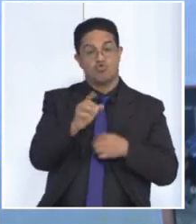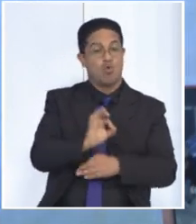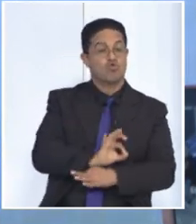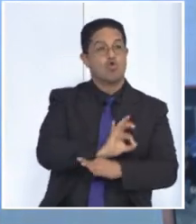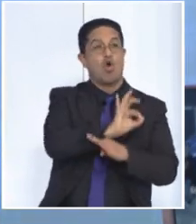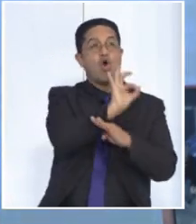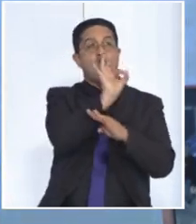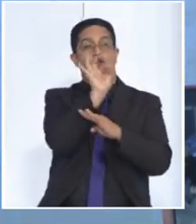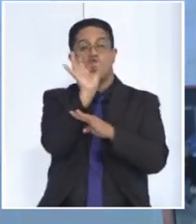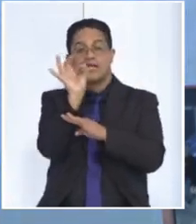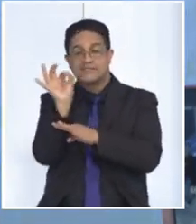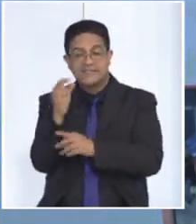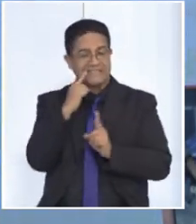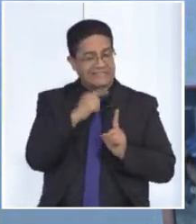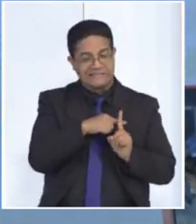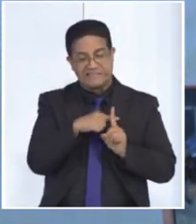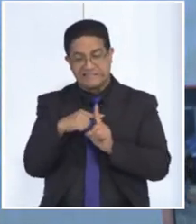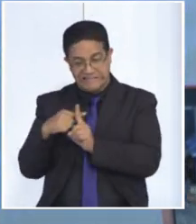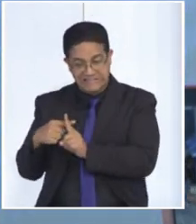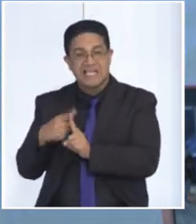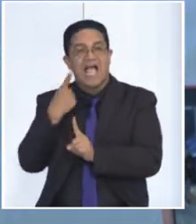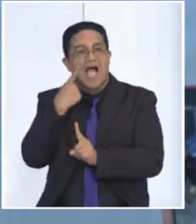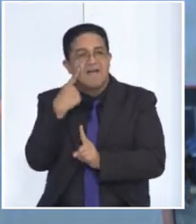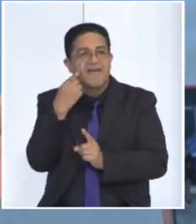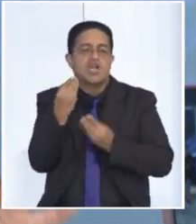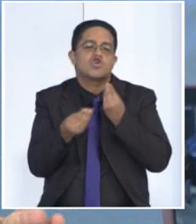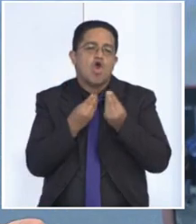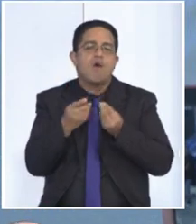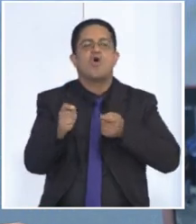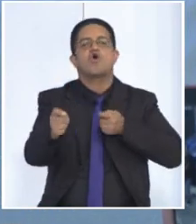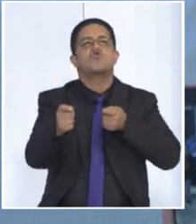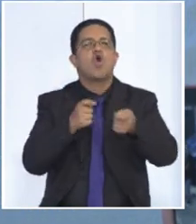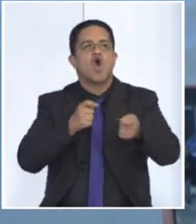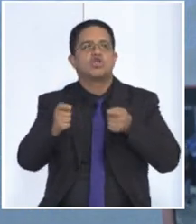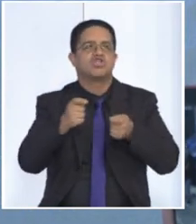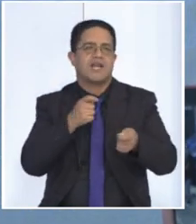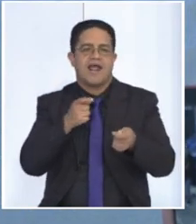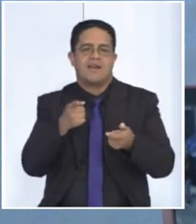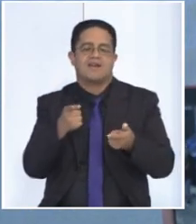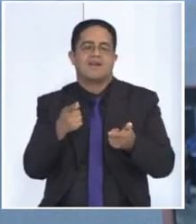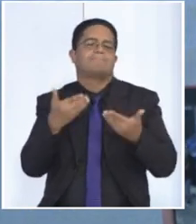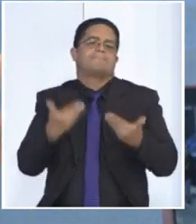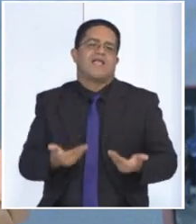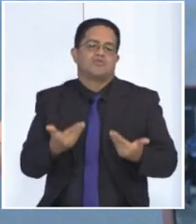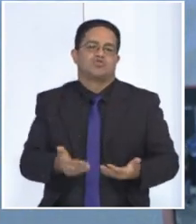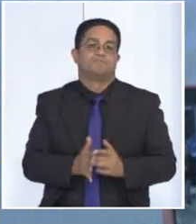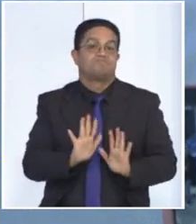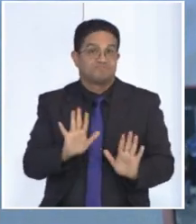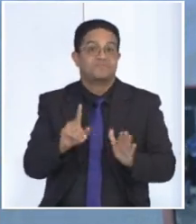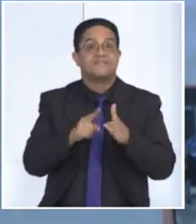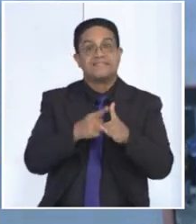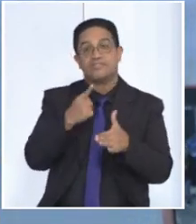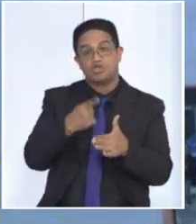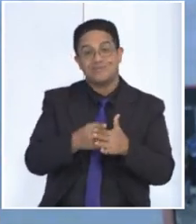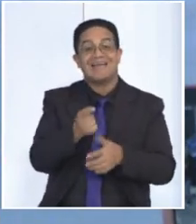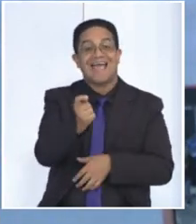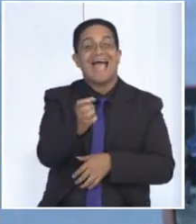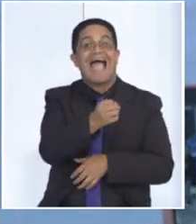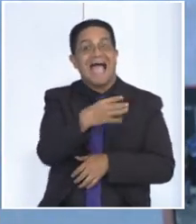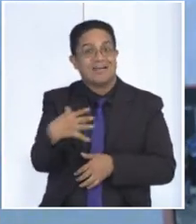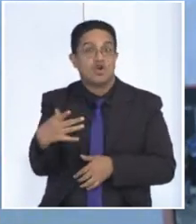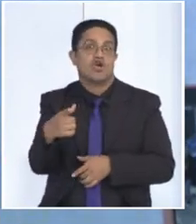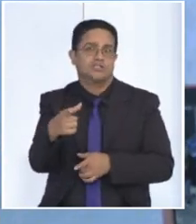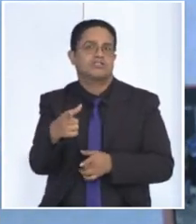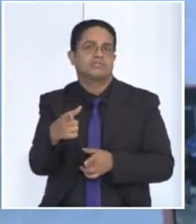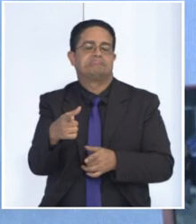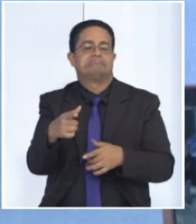al final del día, es lo que va a contar para controlar o desregularizar ese ritmo glicémico. Entonces, ciertamente el arroz tiene un índice glicémico